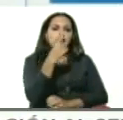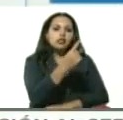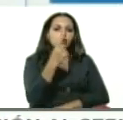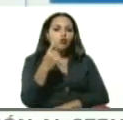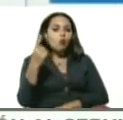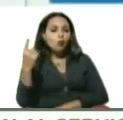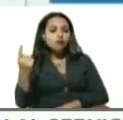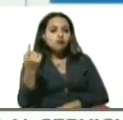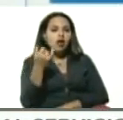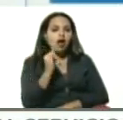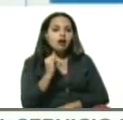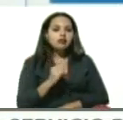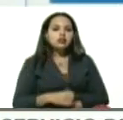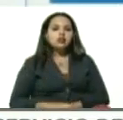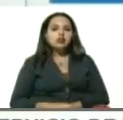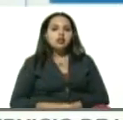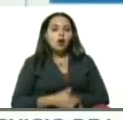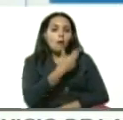en hospitales de Cintinela,